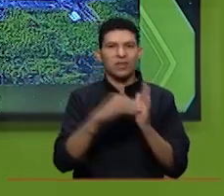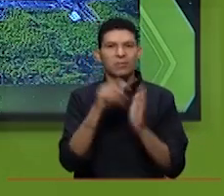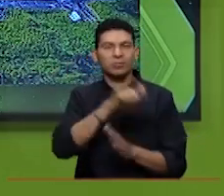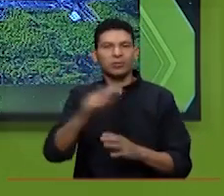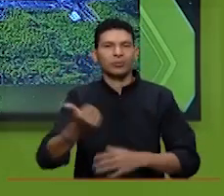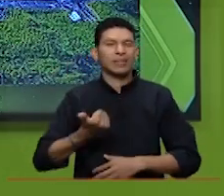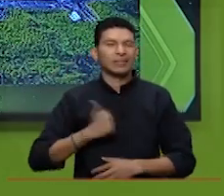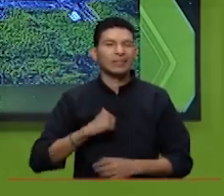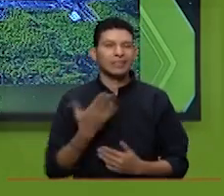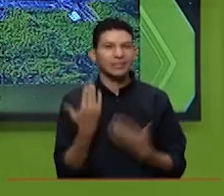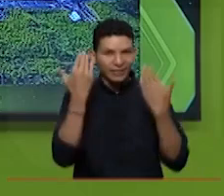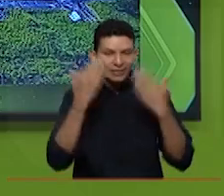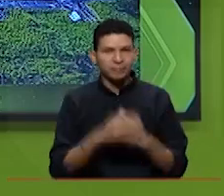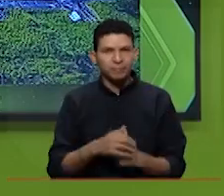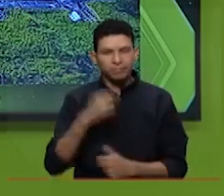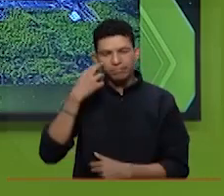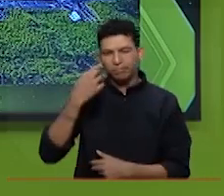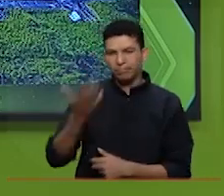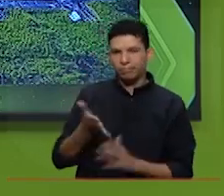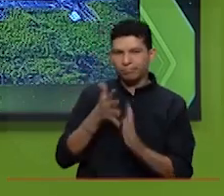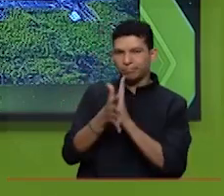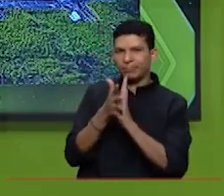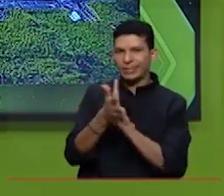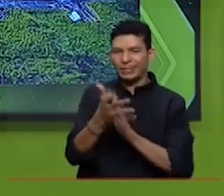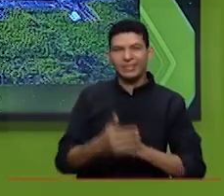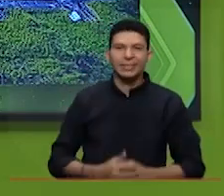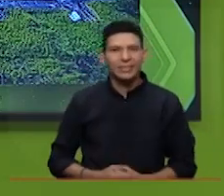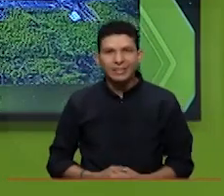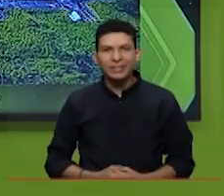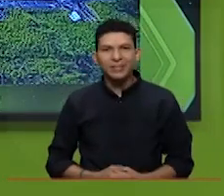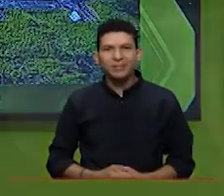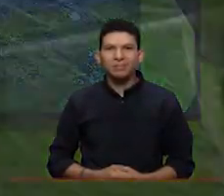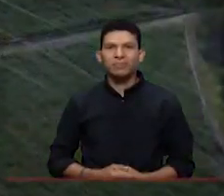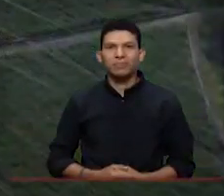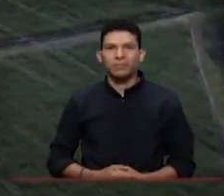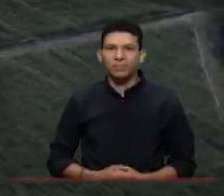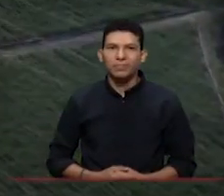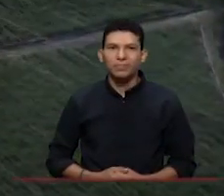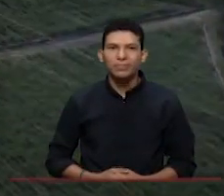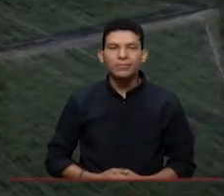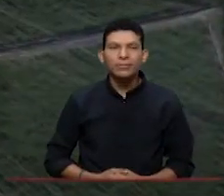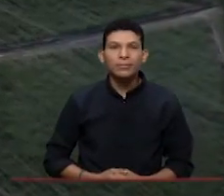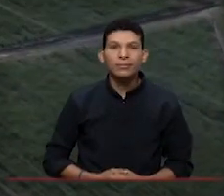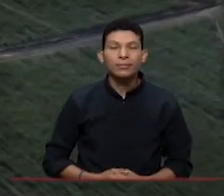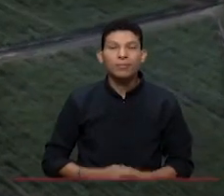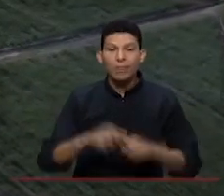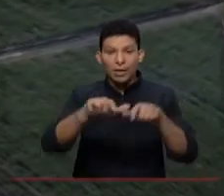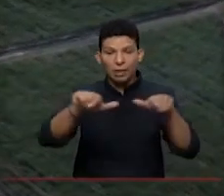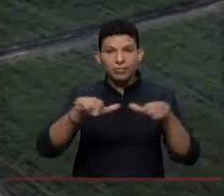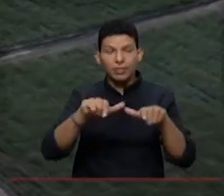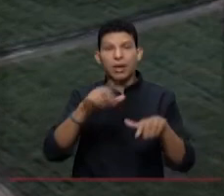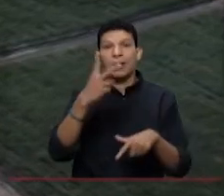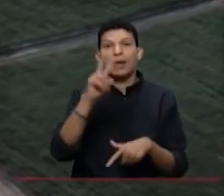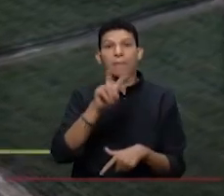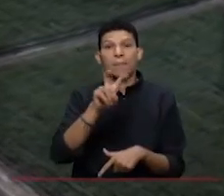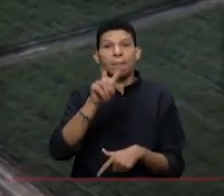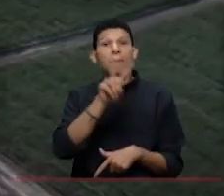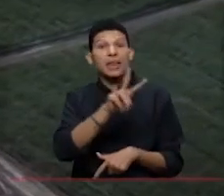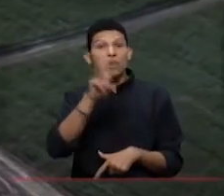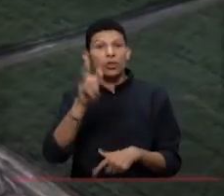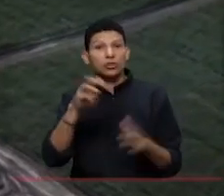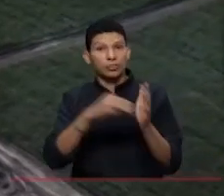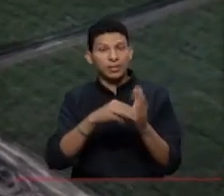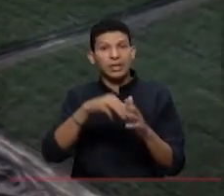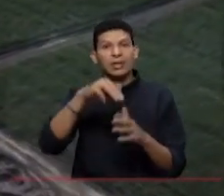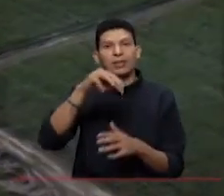de este municipio. Paula Sepúlveda nos cuenta cómo van las obras. En un lote de 28.000 metros cuadrados se está